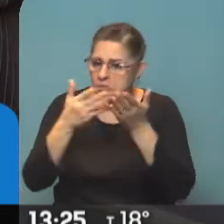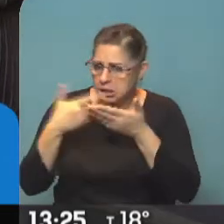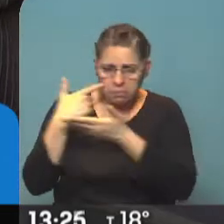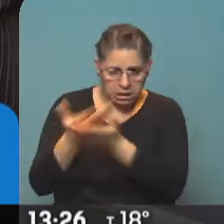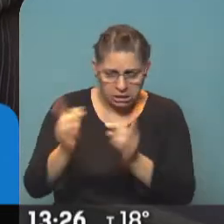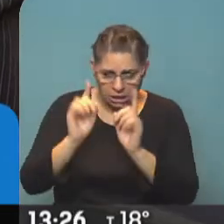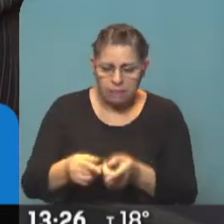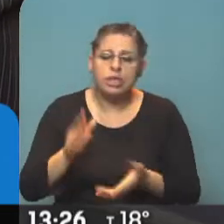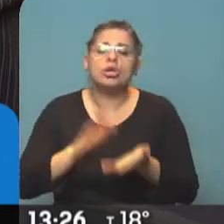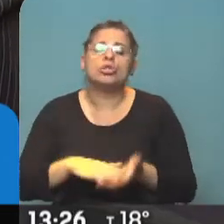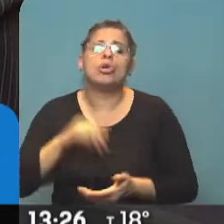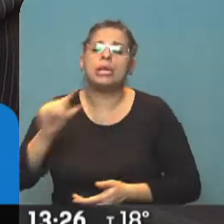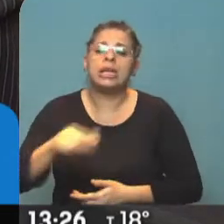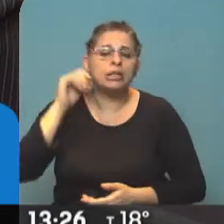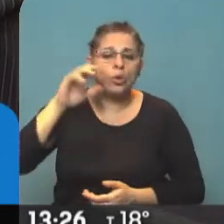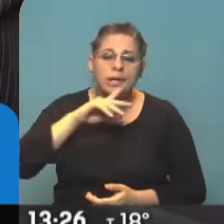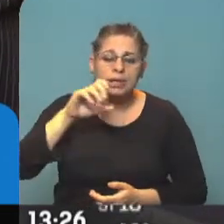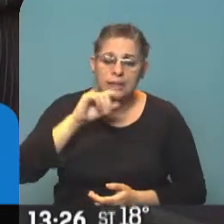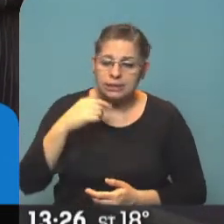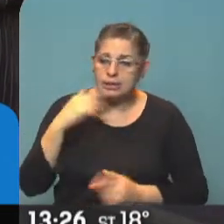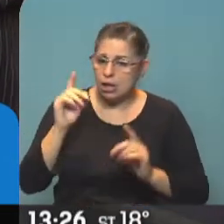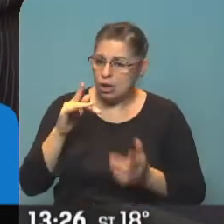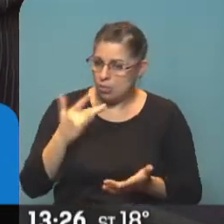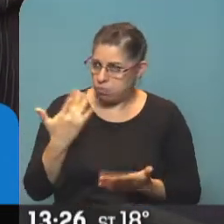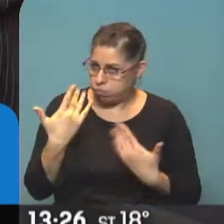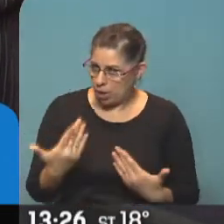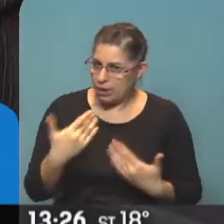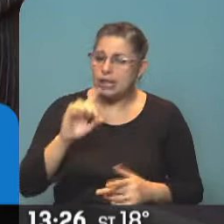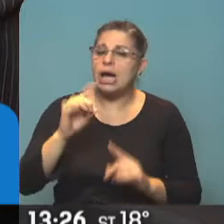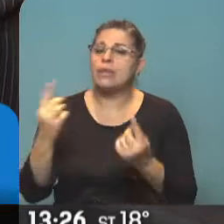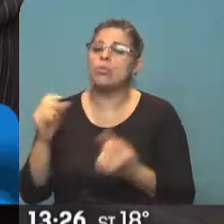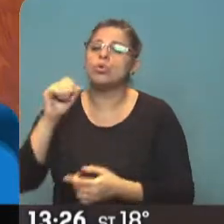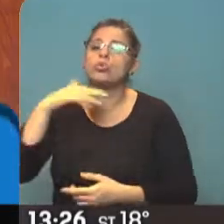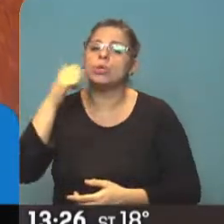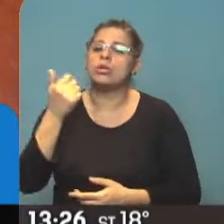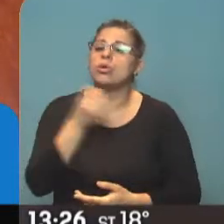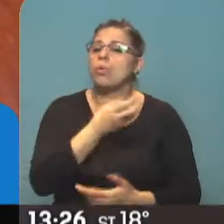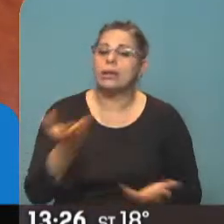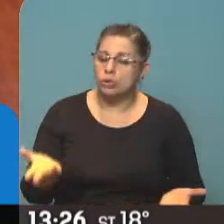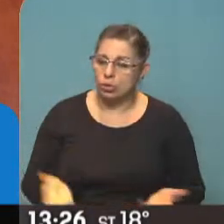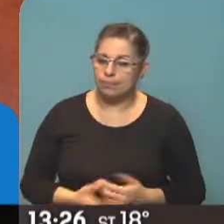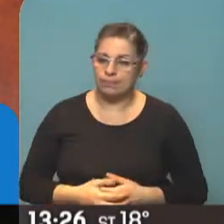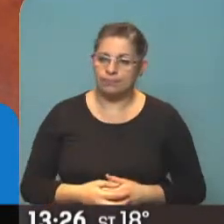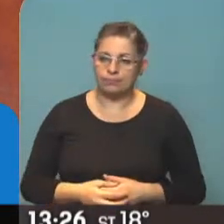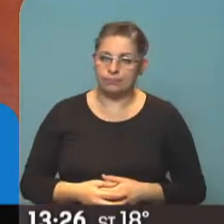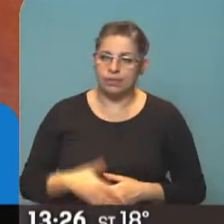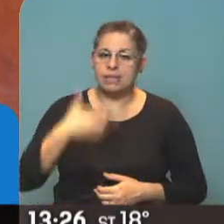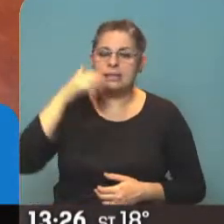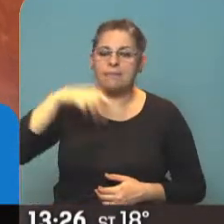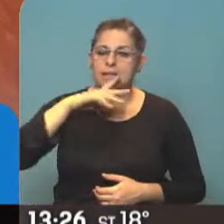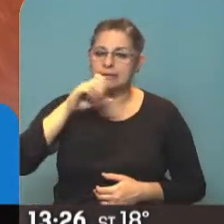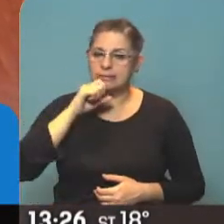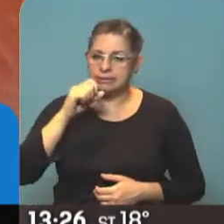Argenta, quiere saber si el crédito de Argenta corresponde por cada uno de sus hijos. Muy bien. Samantha,